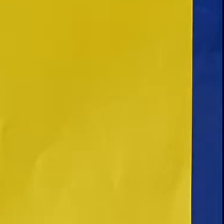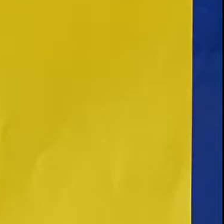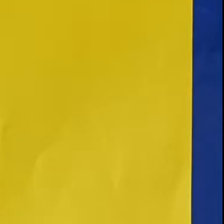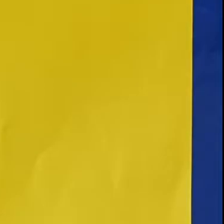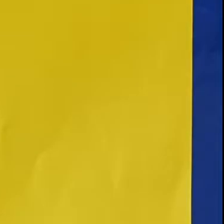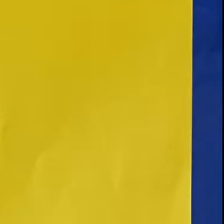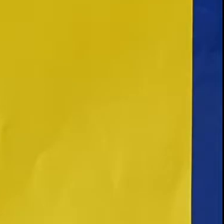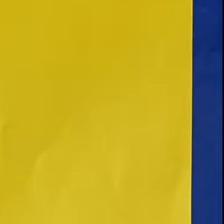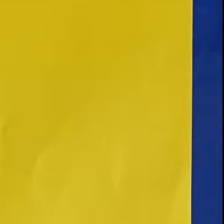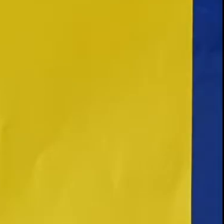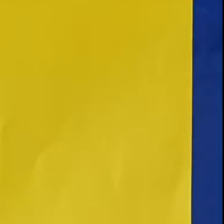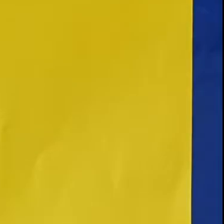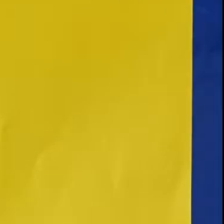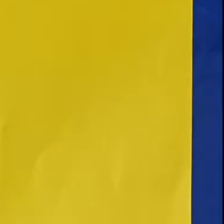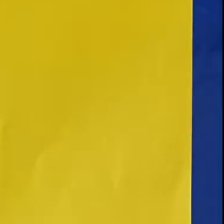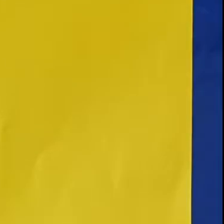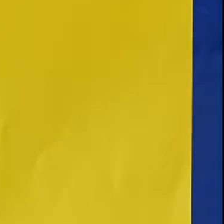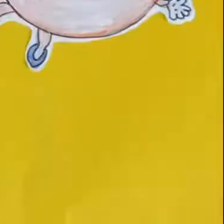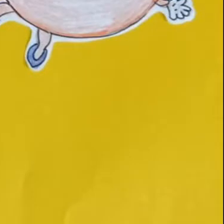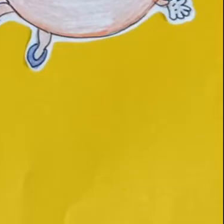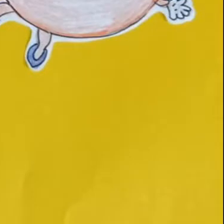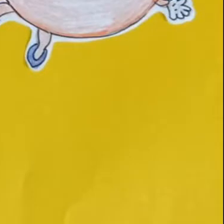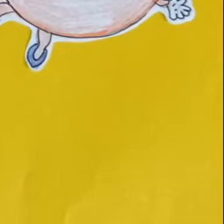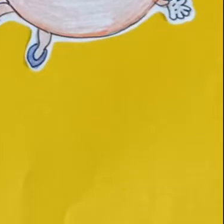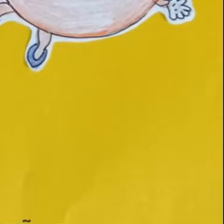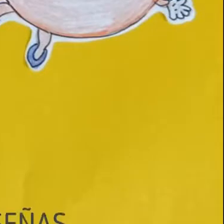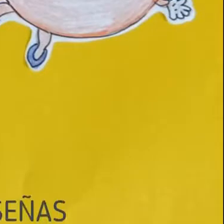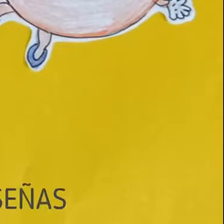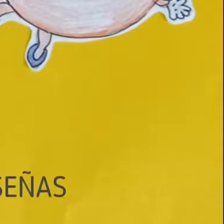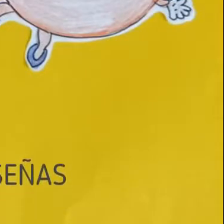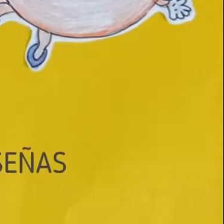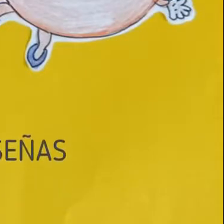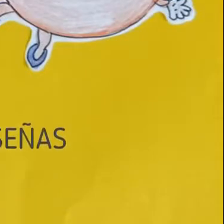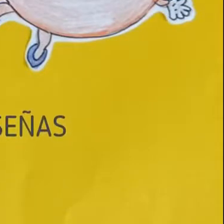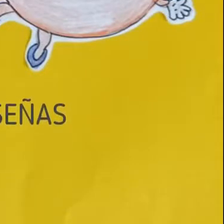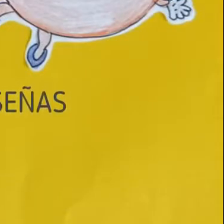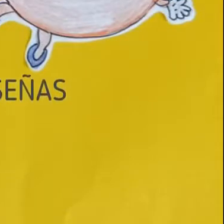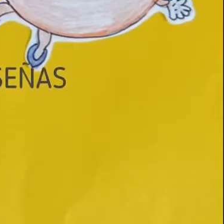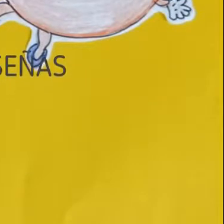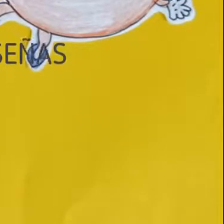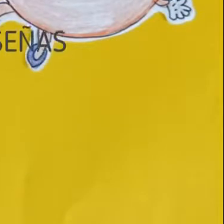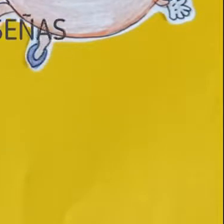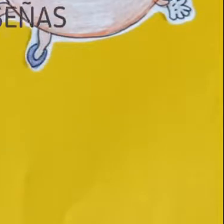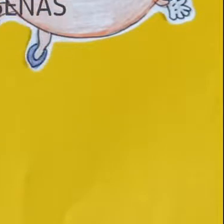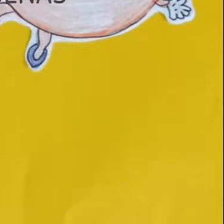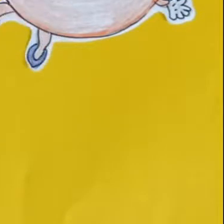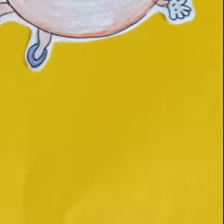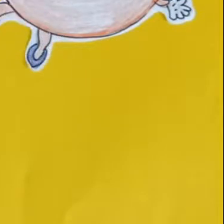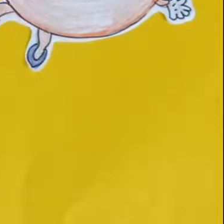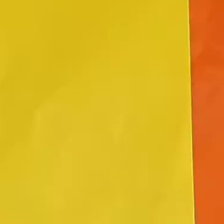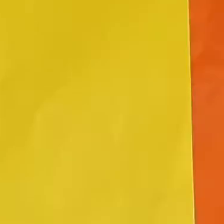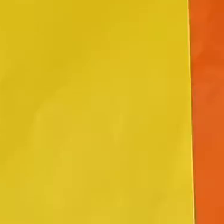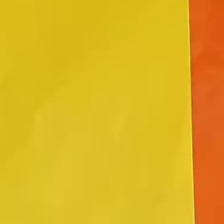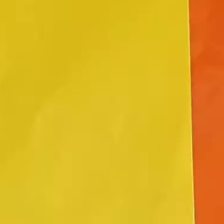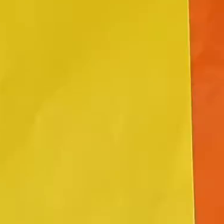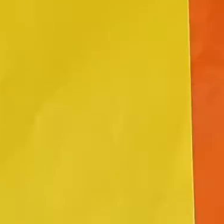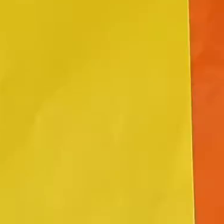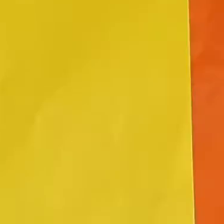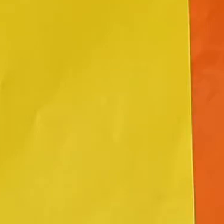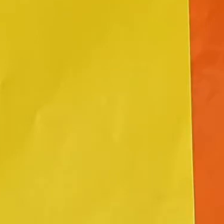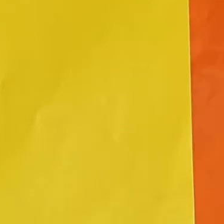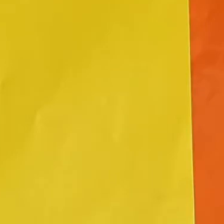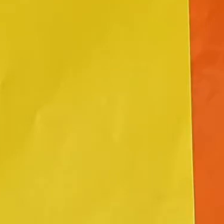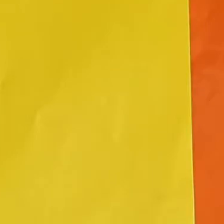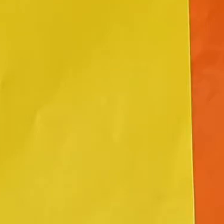La monaja cinta Se ha puesto una cinta Se peina, se peina